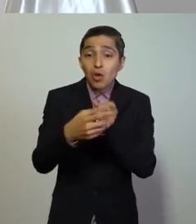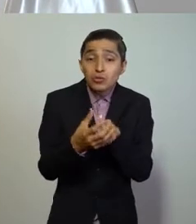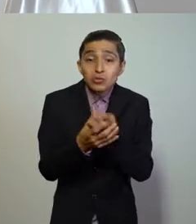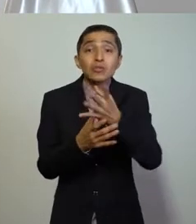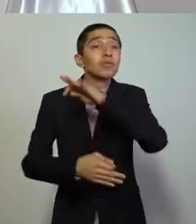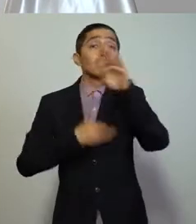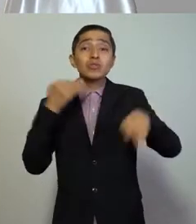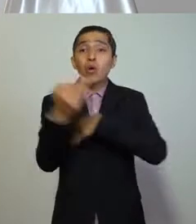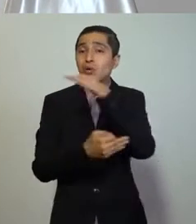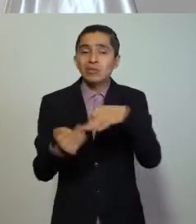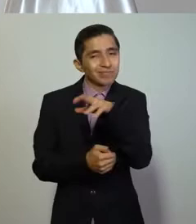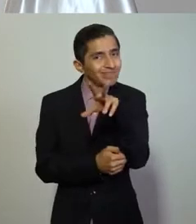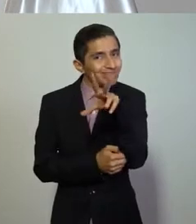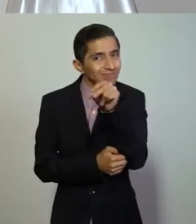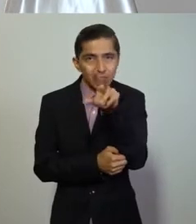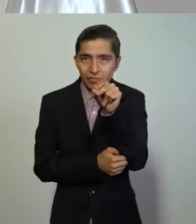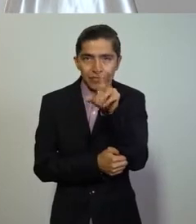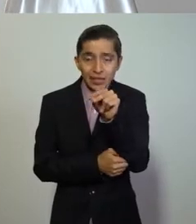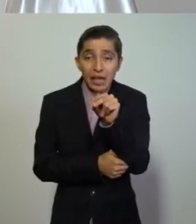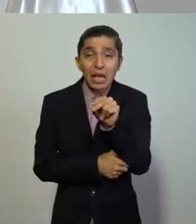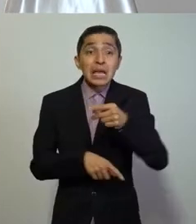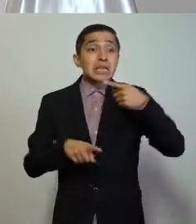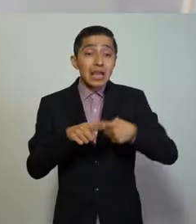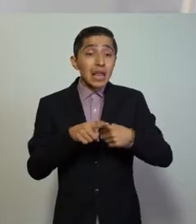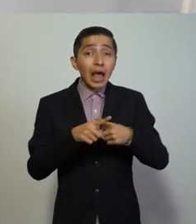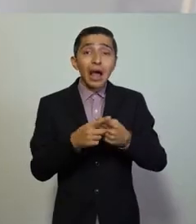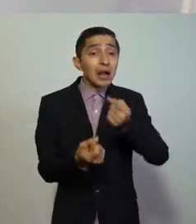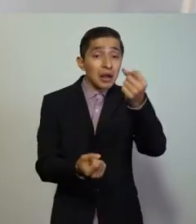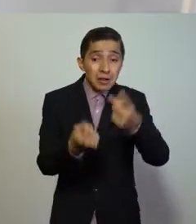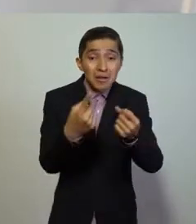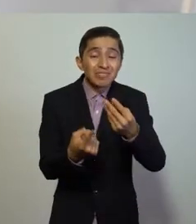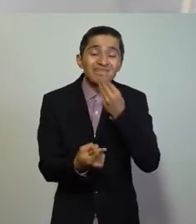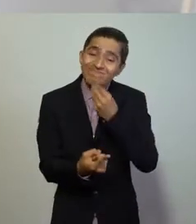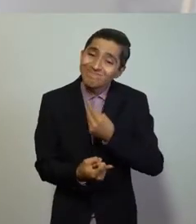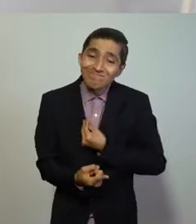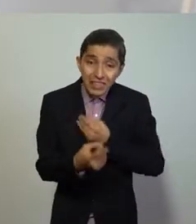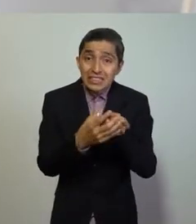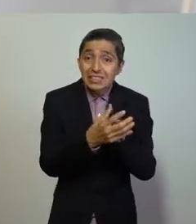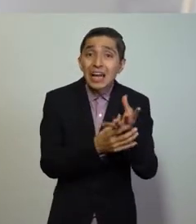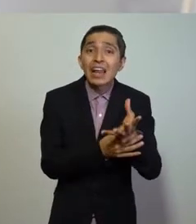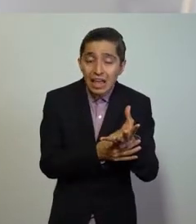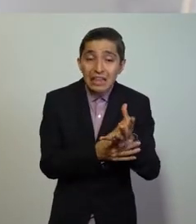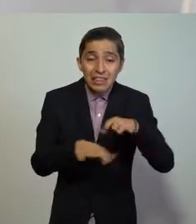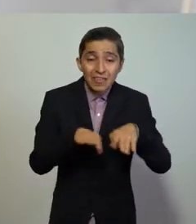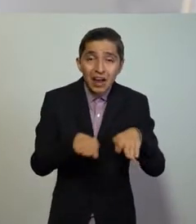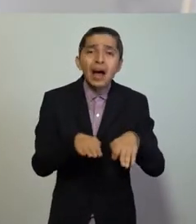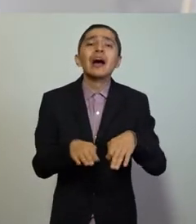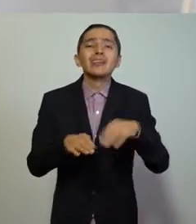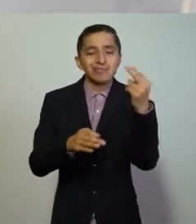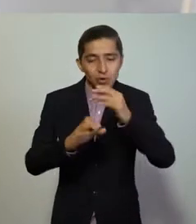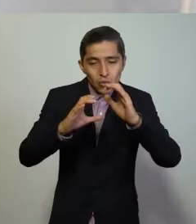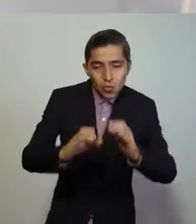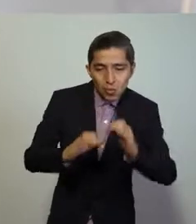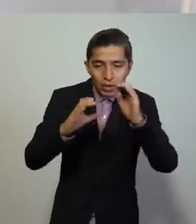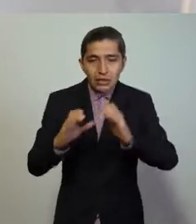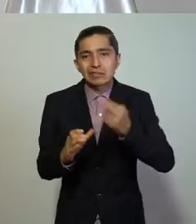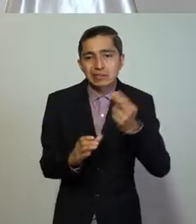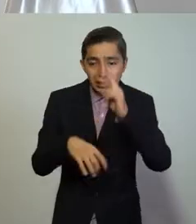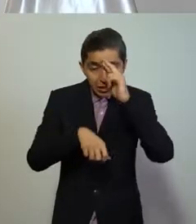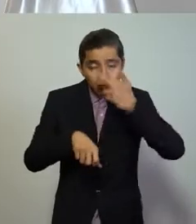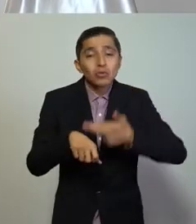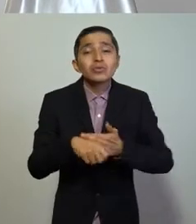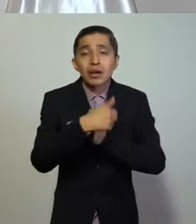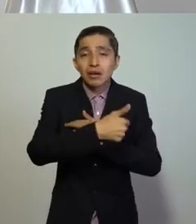todos, pero a quienes les toque o nos toque salir, tenemos que hacerlo con todo el cuidado y con toda la responsabilidad.